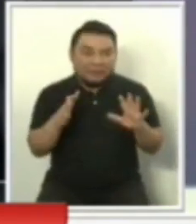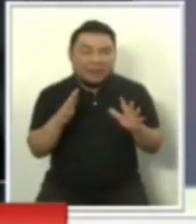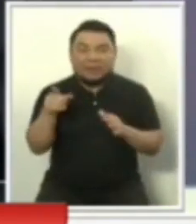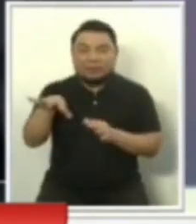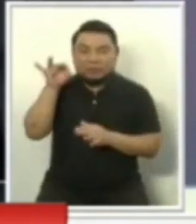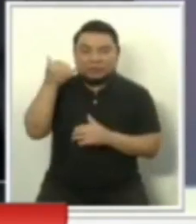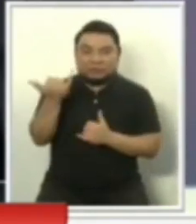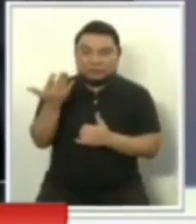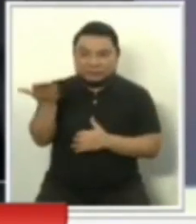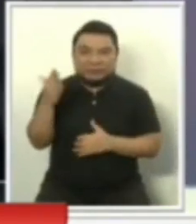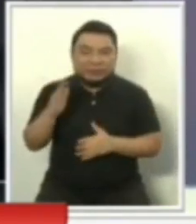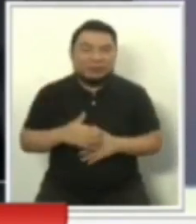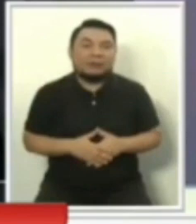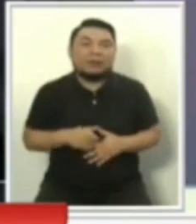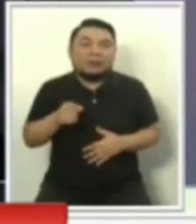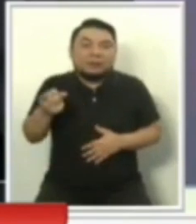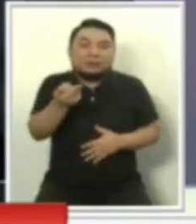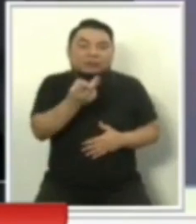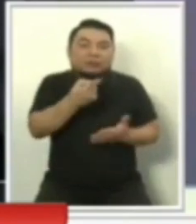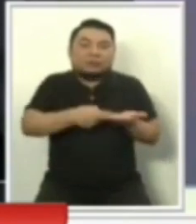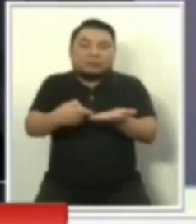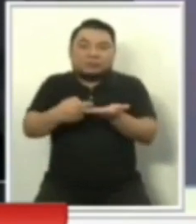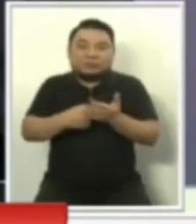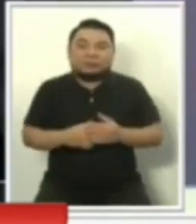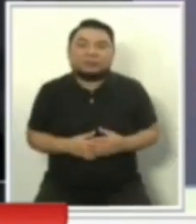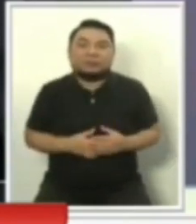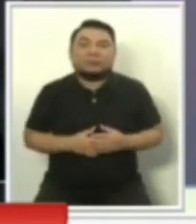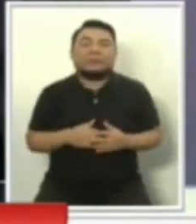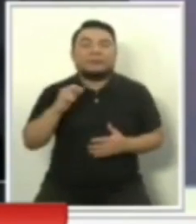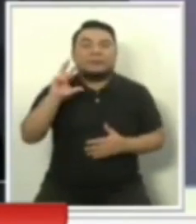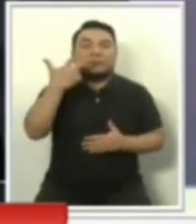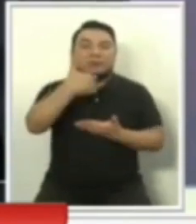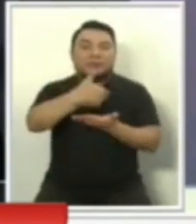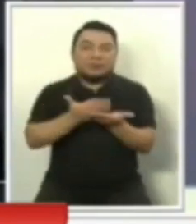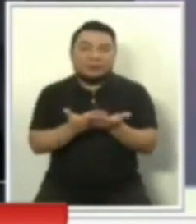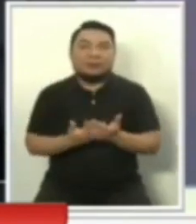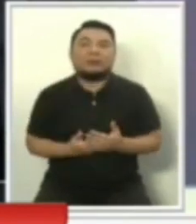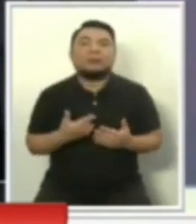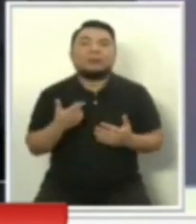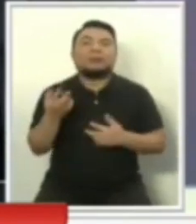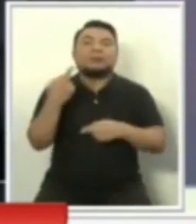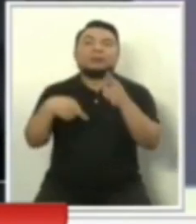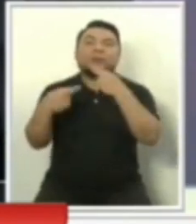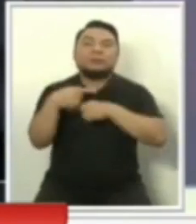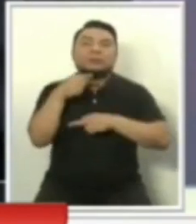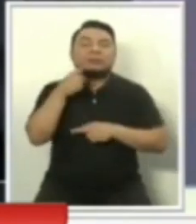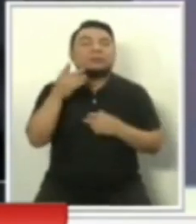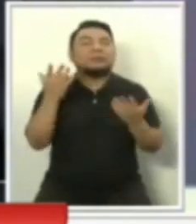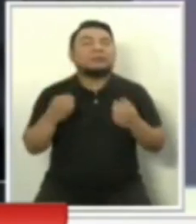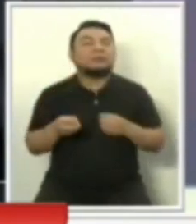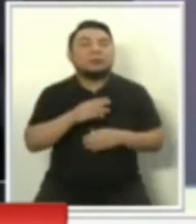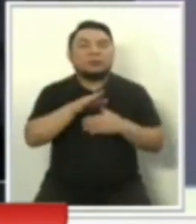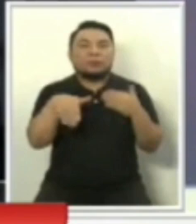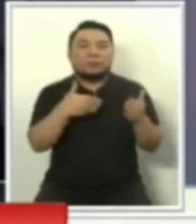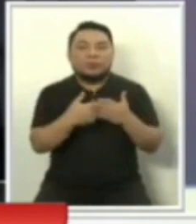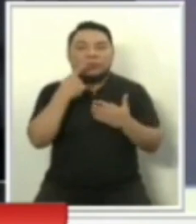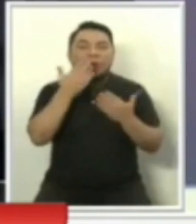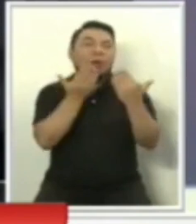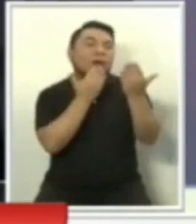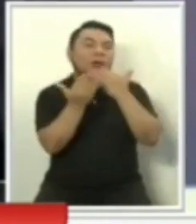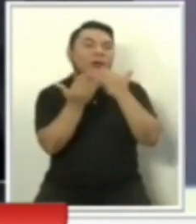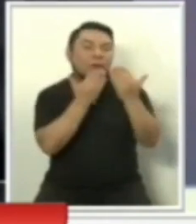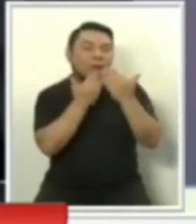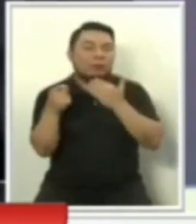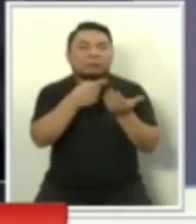también va a haber ahí debate, ¿no? Tercer bloque, regresamos a la metodología o al esquema del diálogo